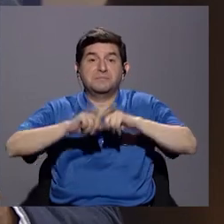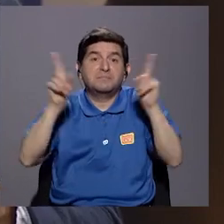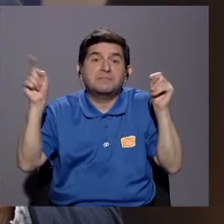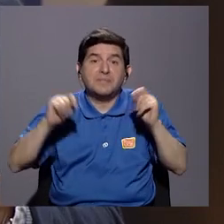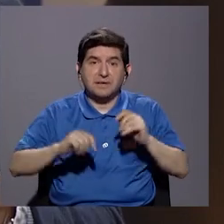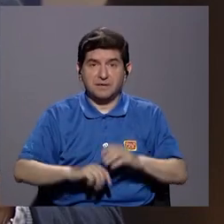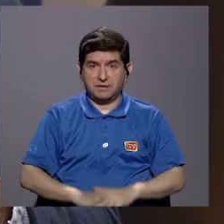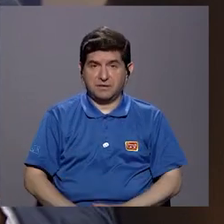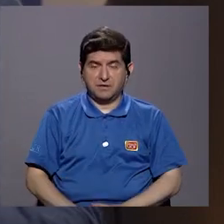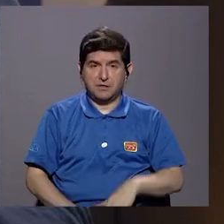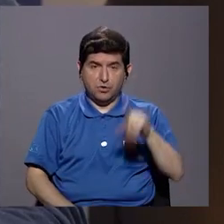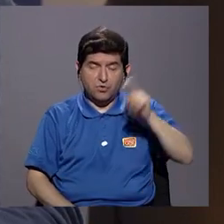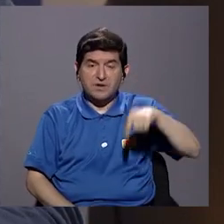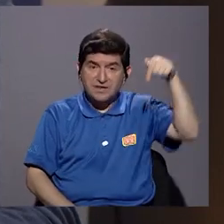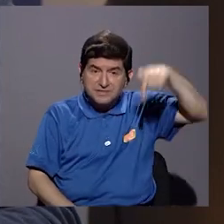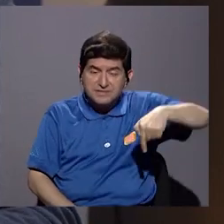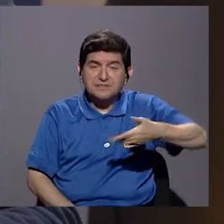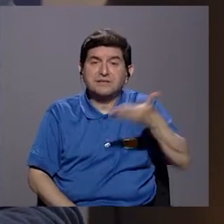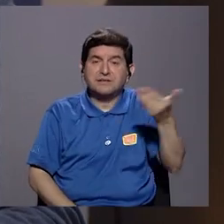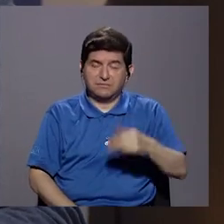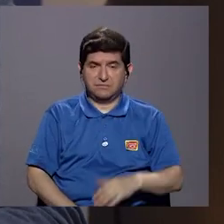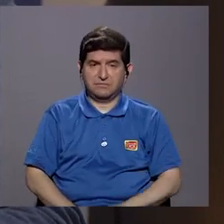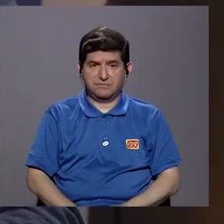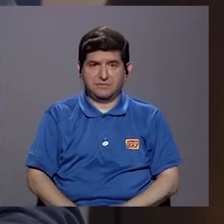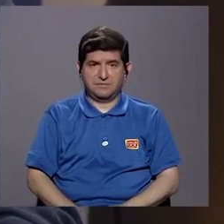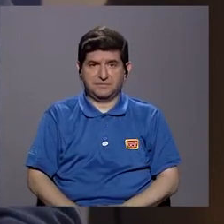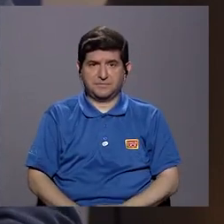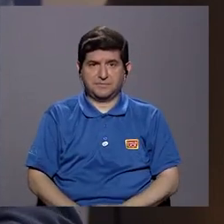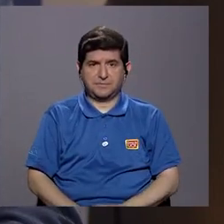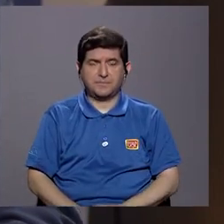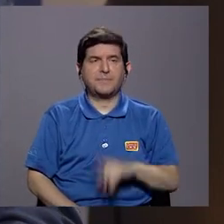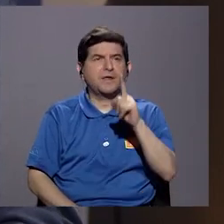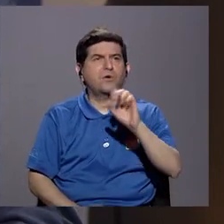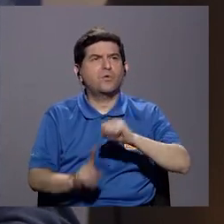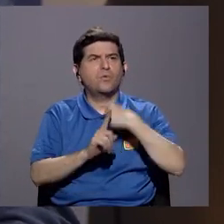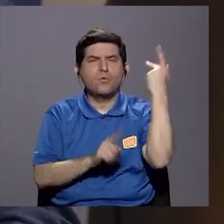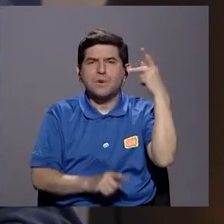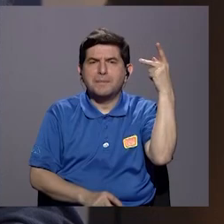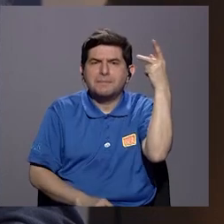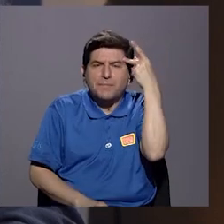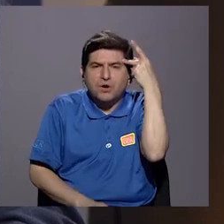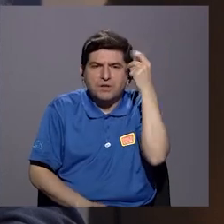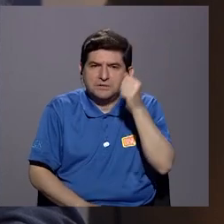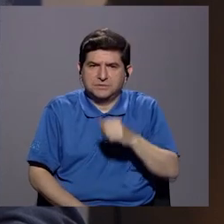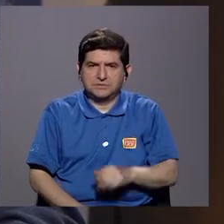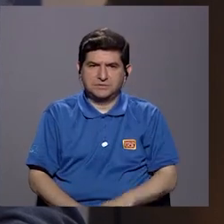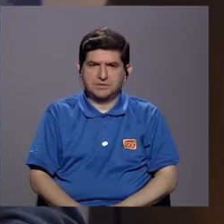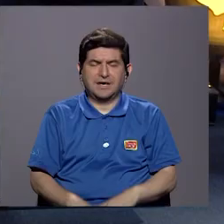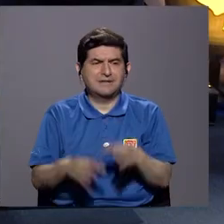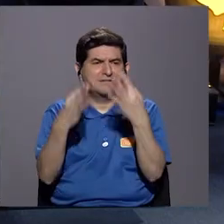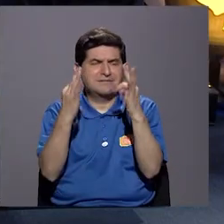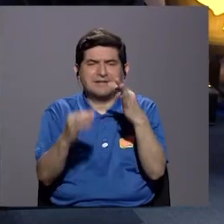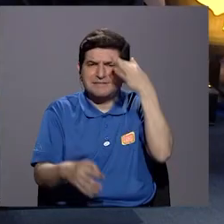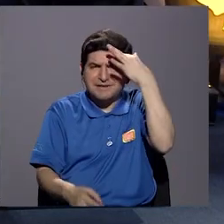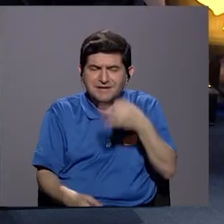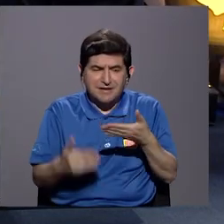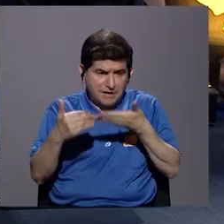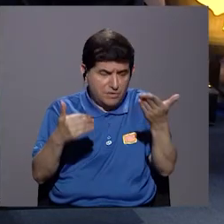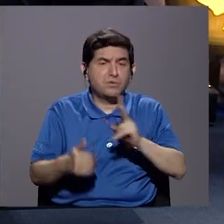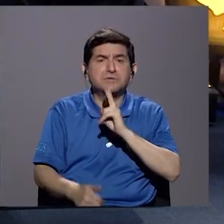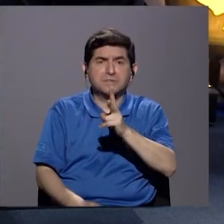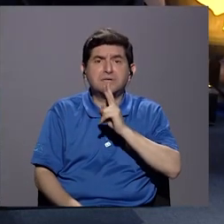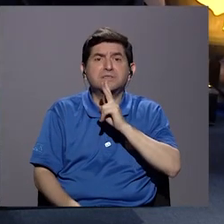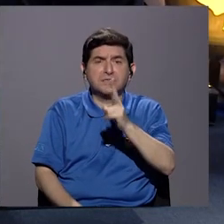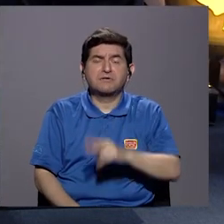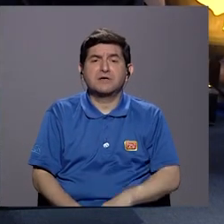pero lo que se necesita aquí también es una cuestión política para apostar porque estas